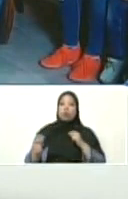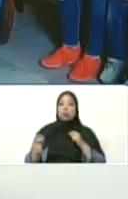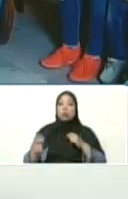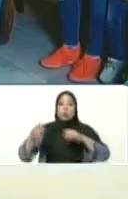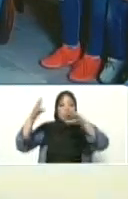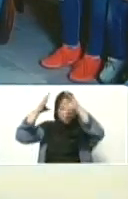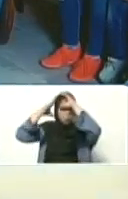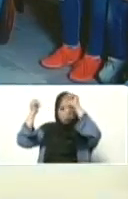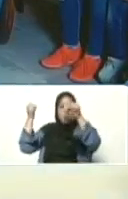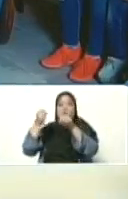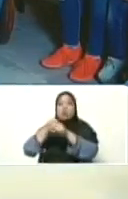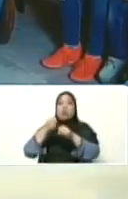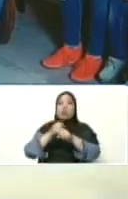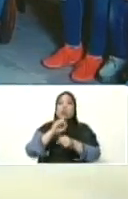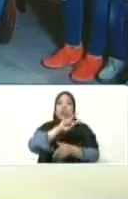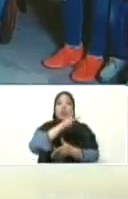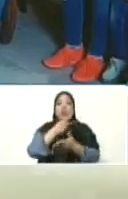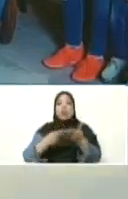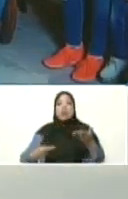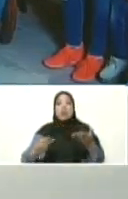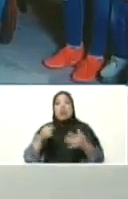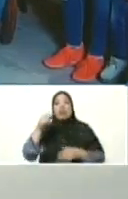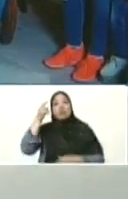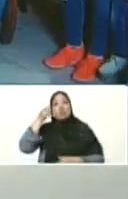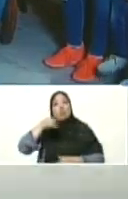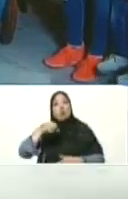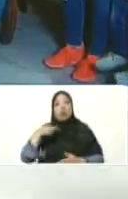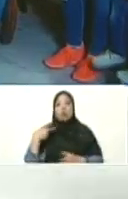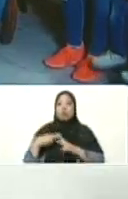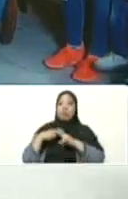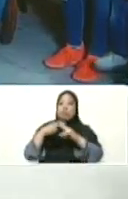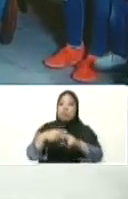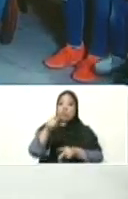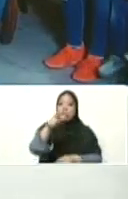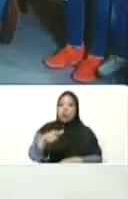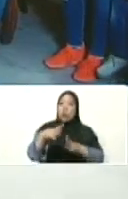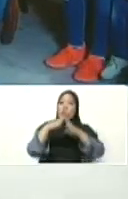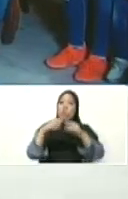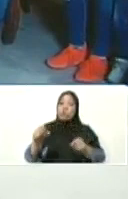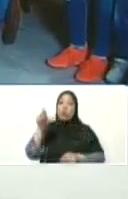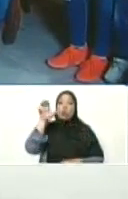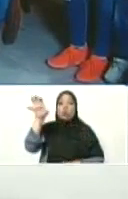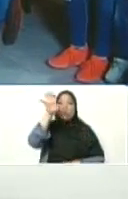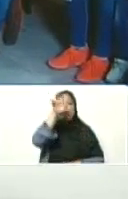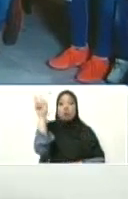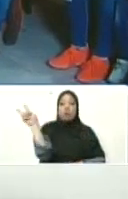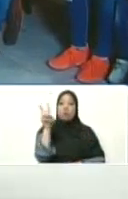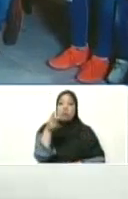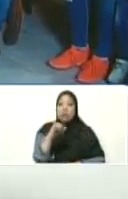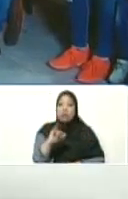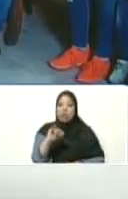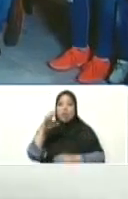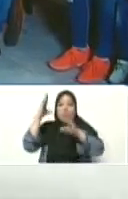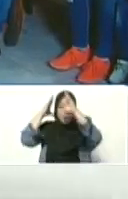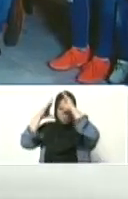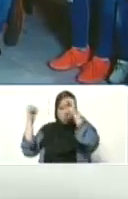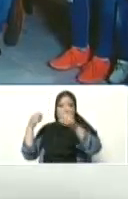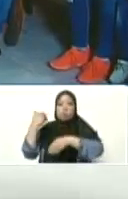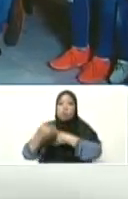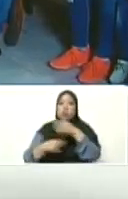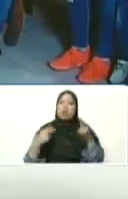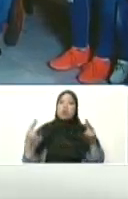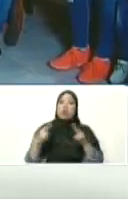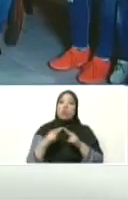que sea traducida a todos los idiomas y sea entregada en todos los países donde Venezuela tiene embajada para que se